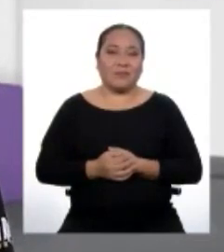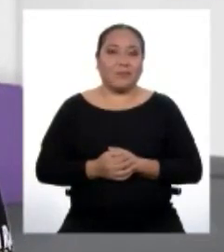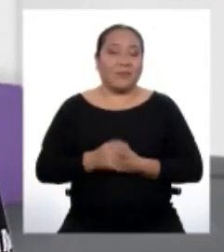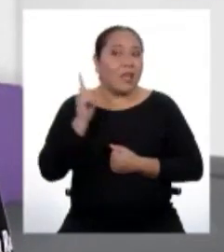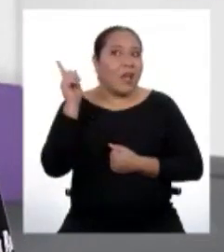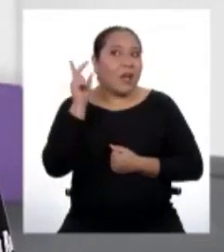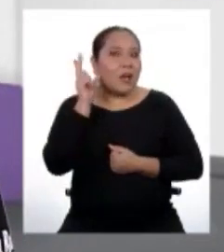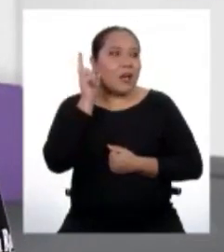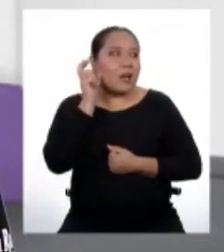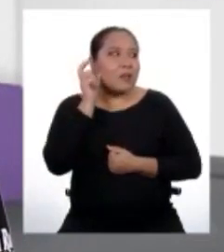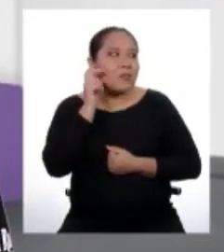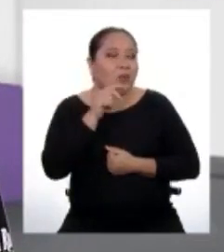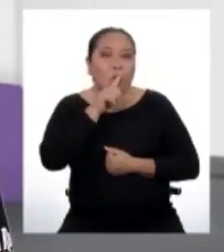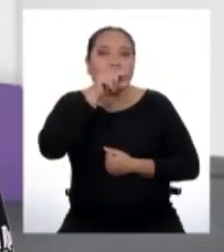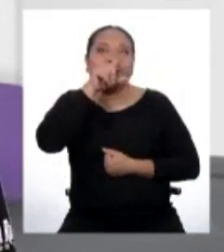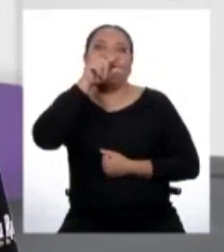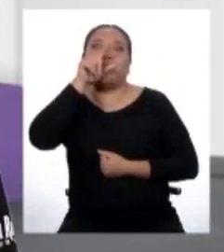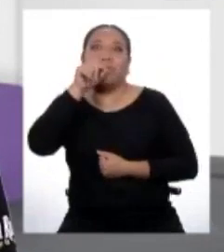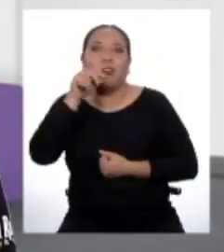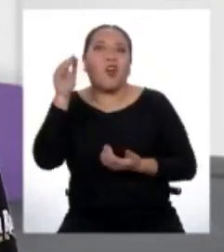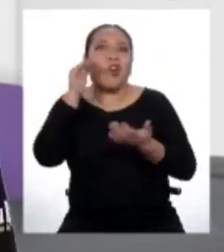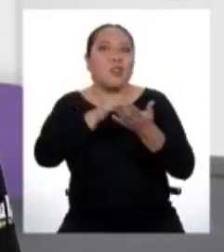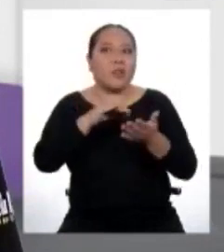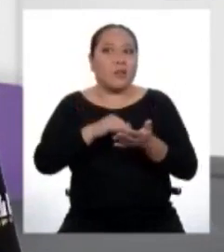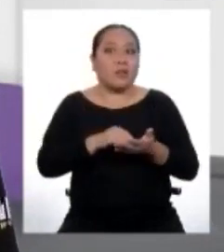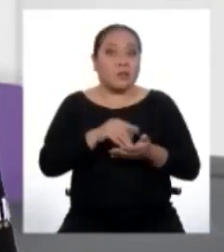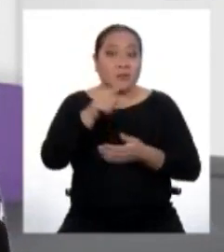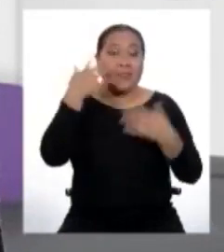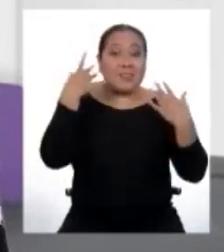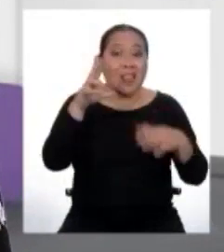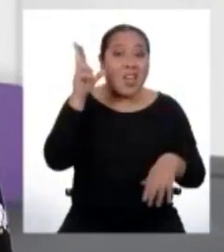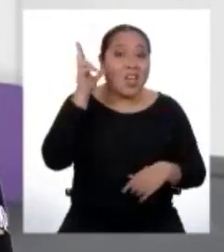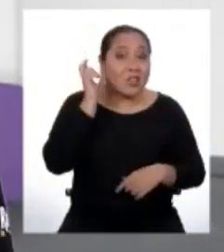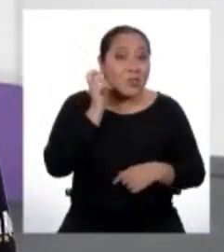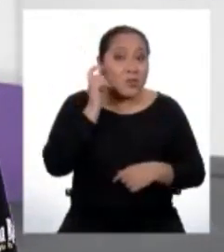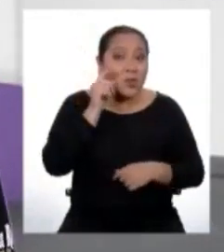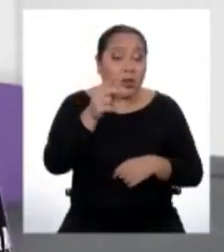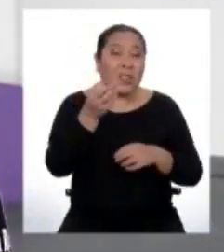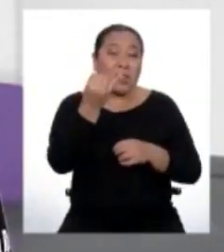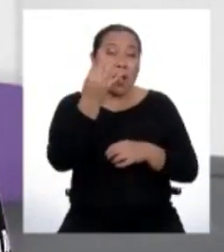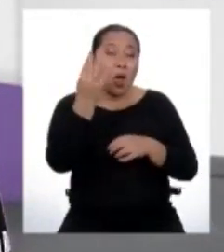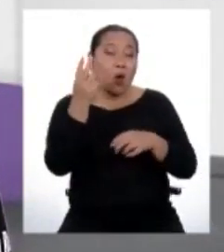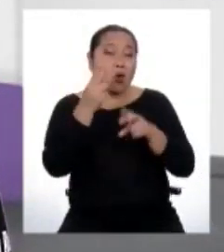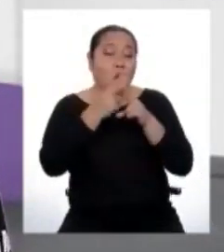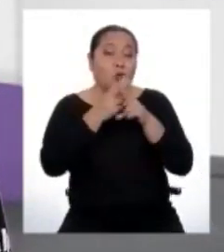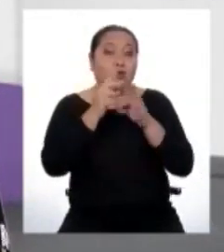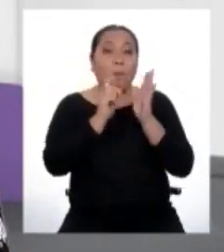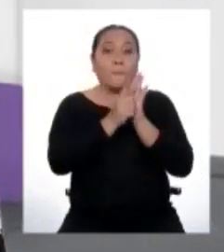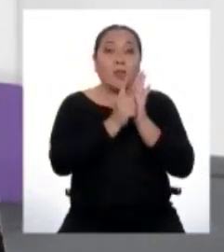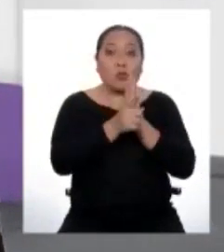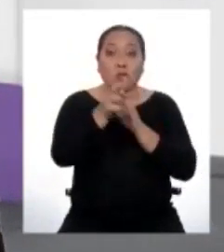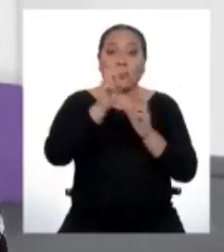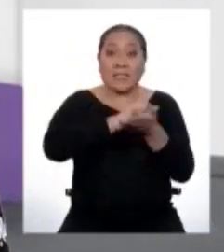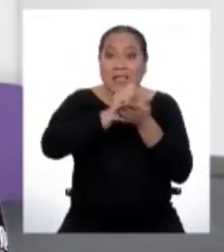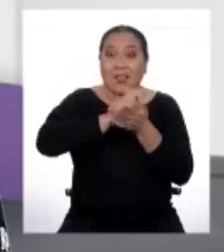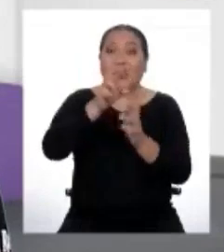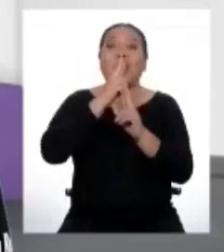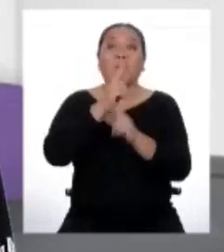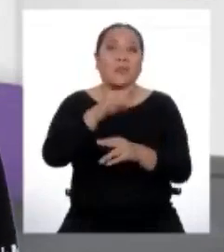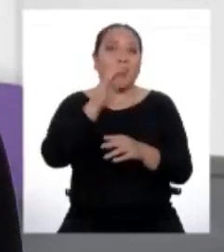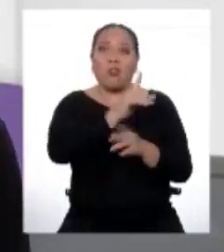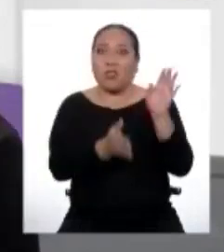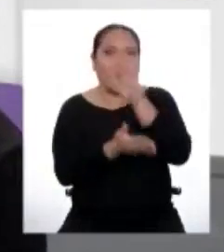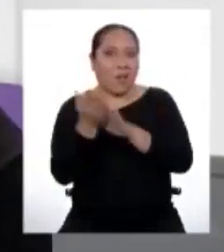Ahí están esos pajaritos otra vez. Bueno, ¿ya escucharon? Tienen unos minutos para escribir sus respuestas. No se muevan que ya